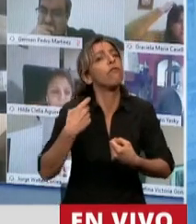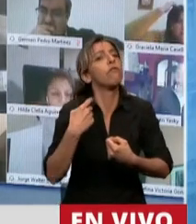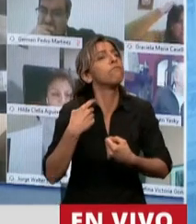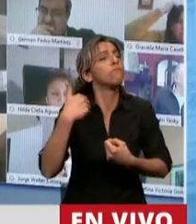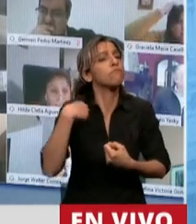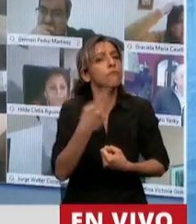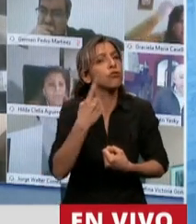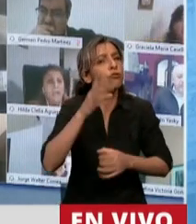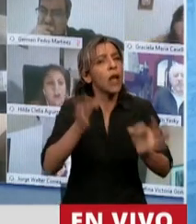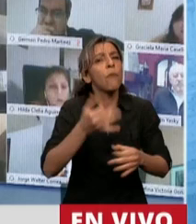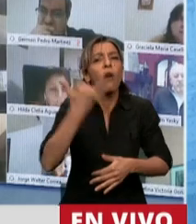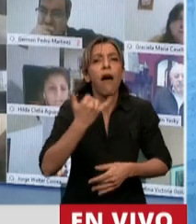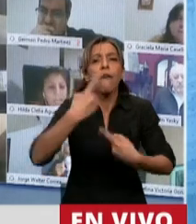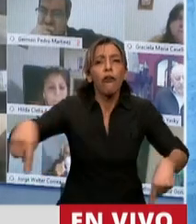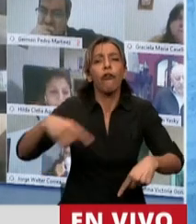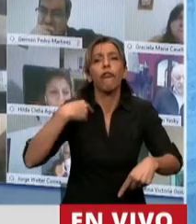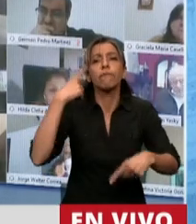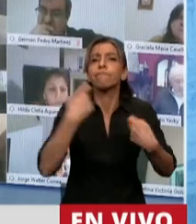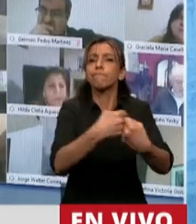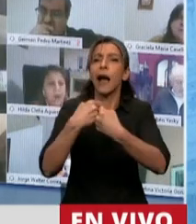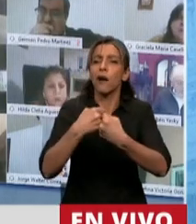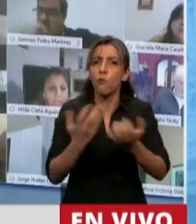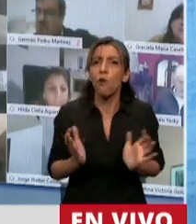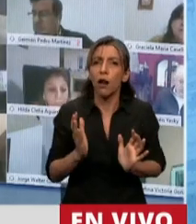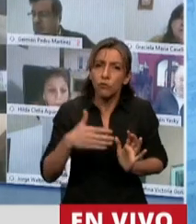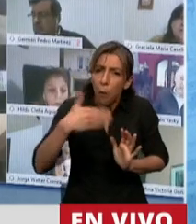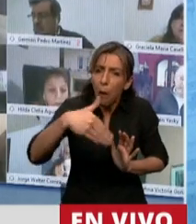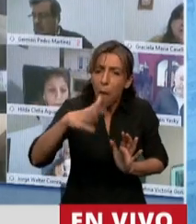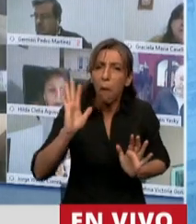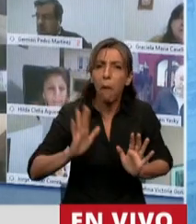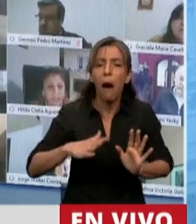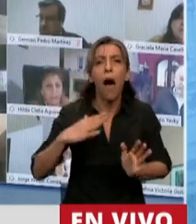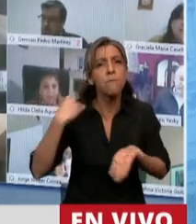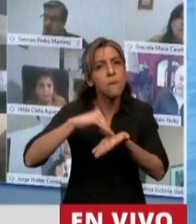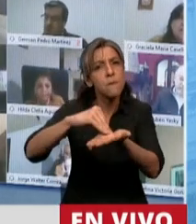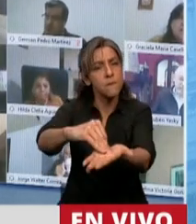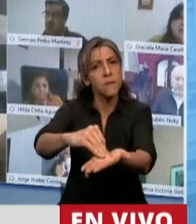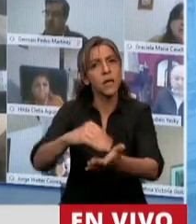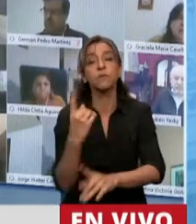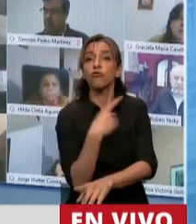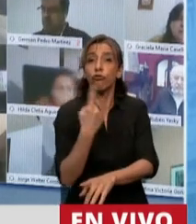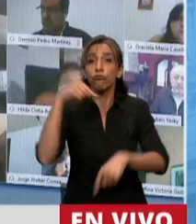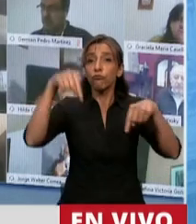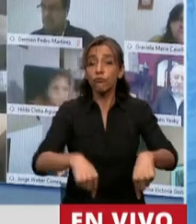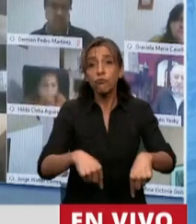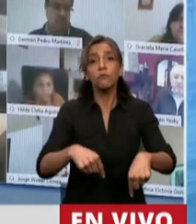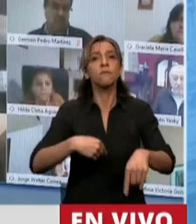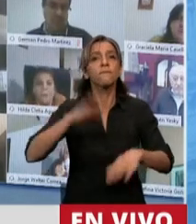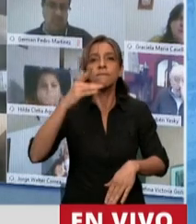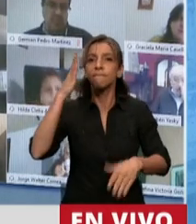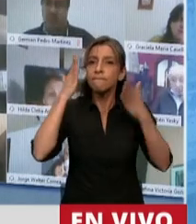decimos que queremos tratar presencialmente aquellos temas que requieren un debate